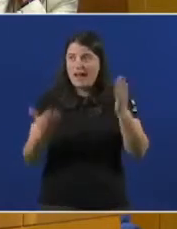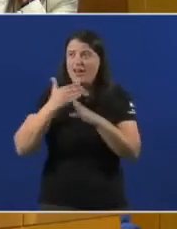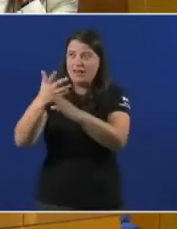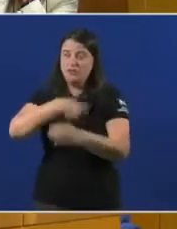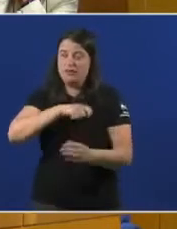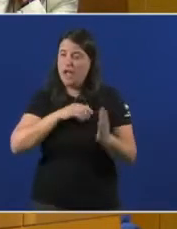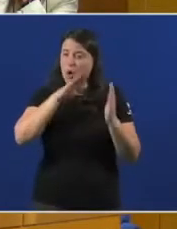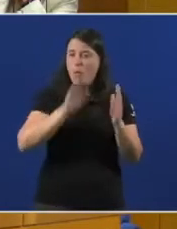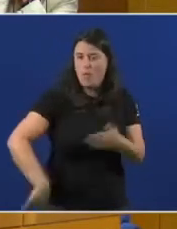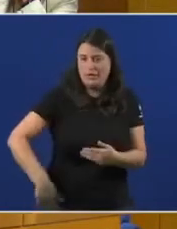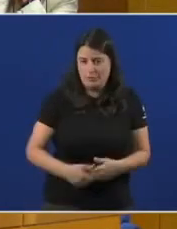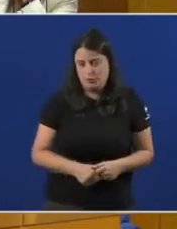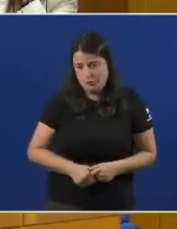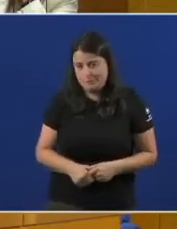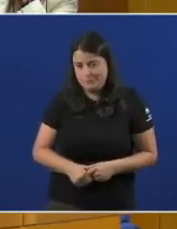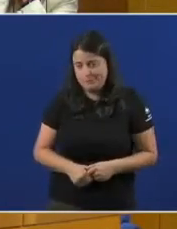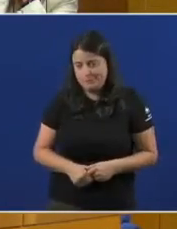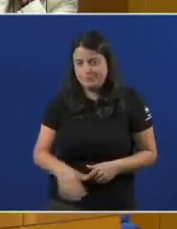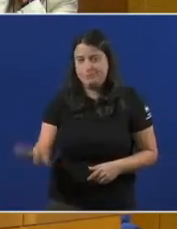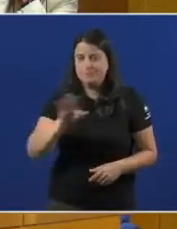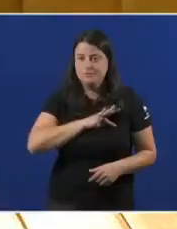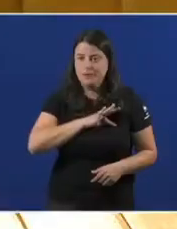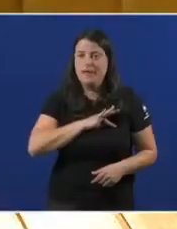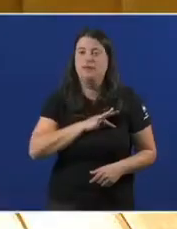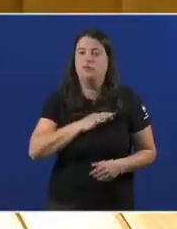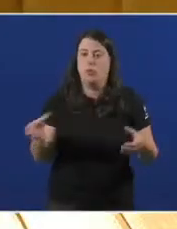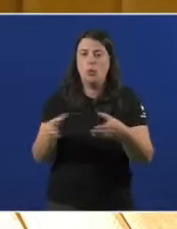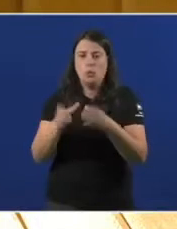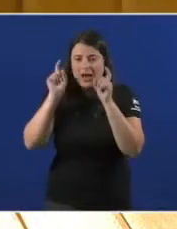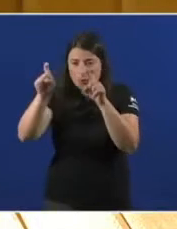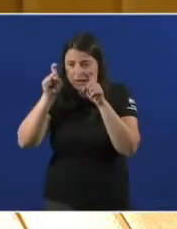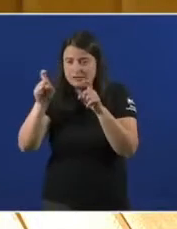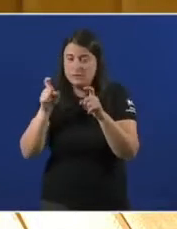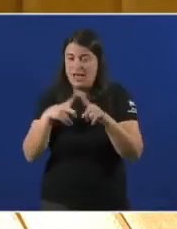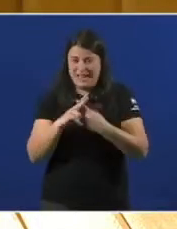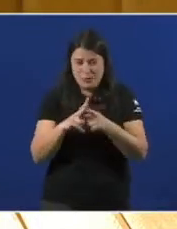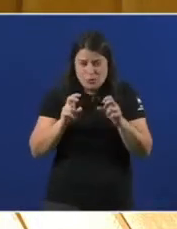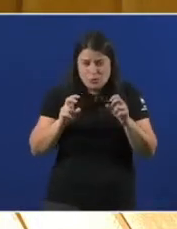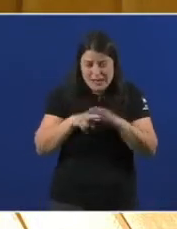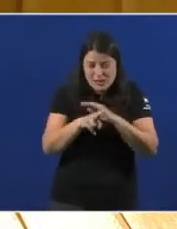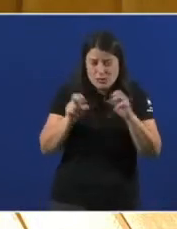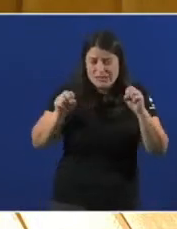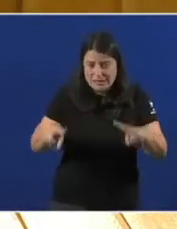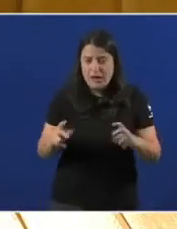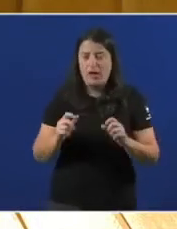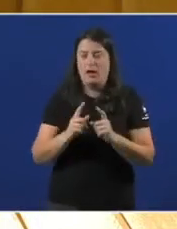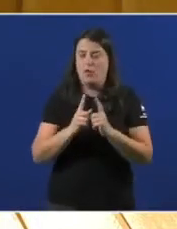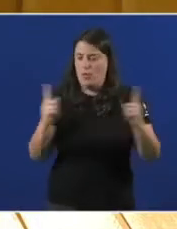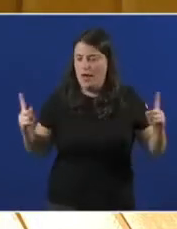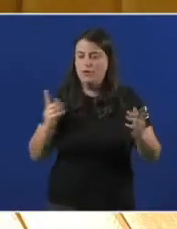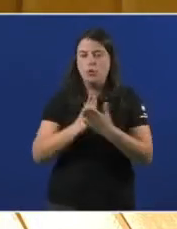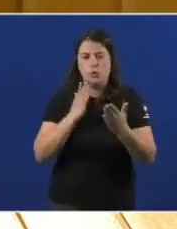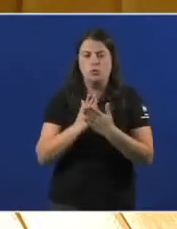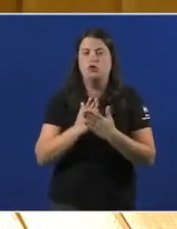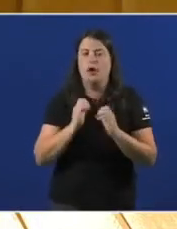O mérito é do personal educativo que, sin apenas medios, logrou sacar adiante o curso escolar e a